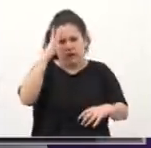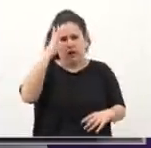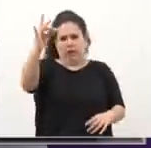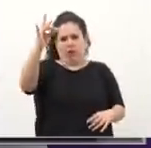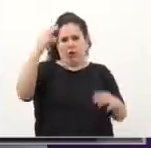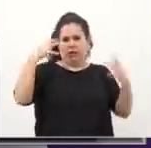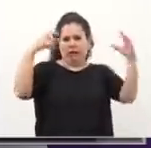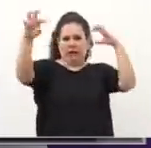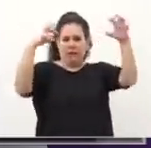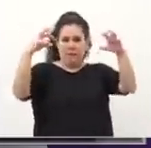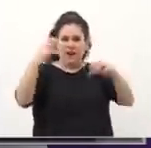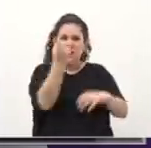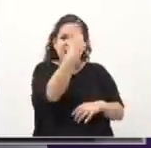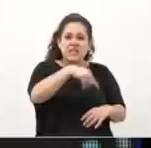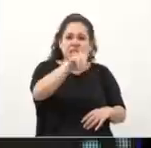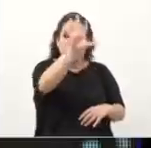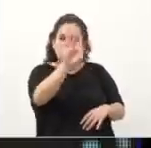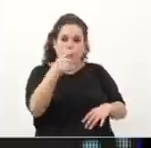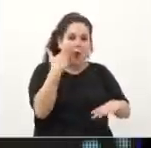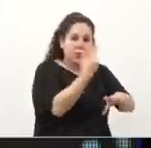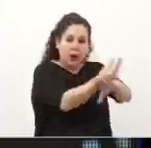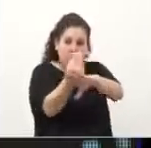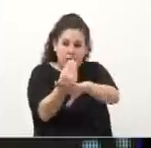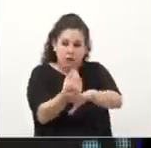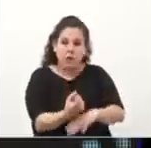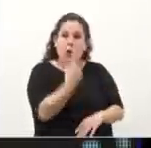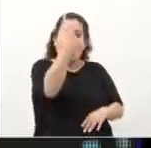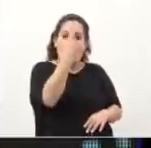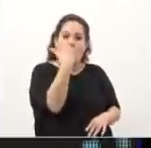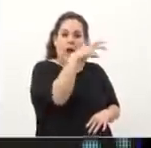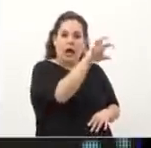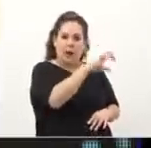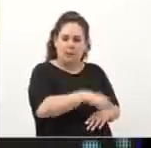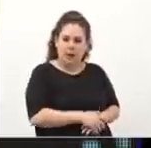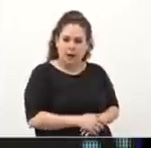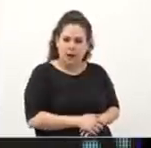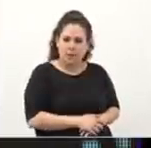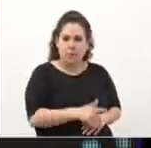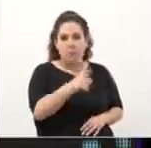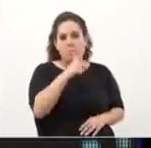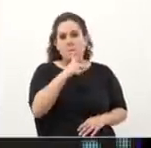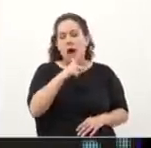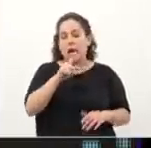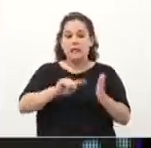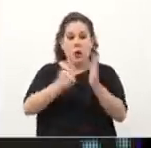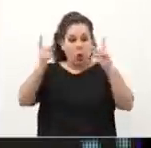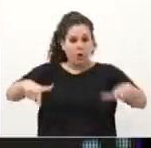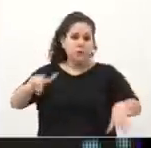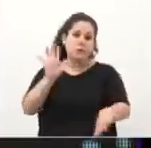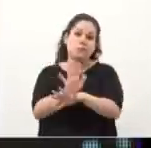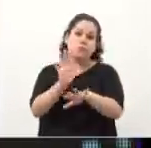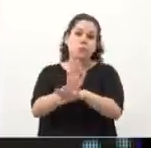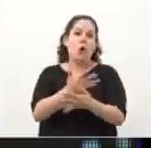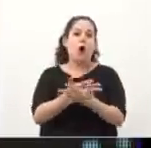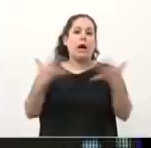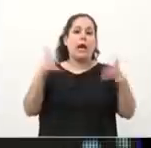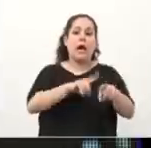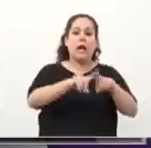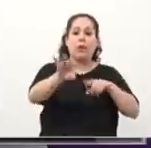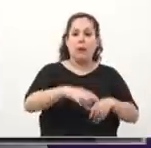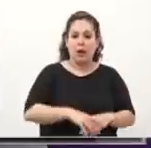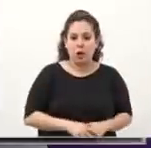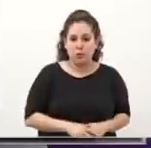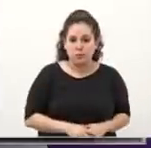150 habitantes de la Ciudad de Buenos Aires, una cámara. La Ciudad de Buenos Aires va a ser un gran hermano. Se van a cercenar los derechos democráticos.